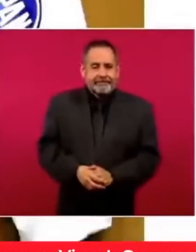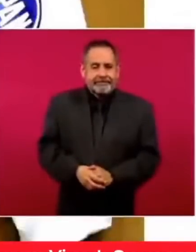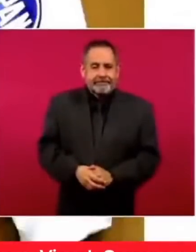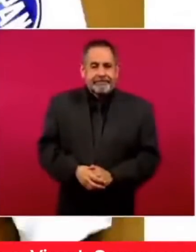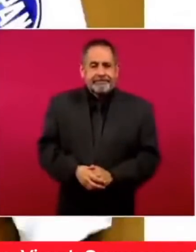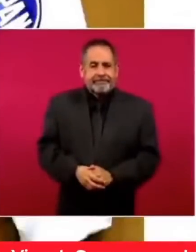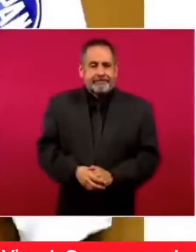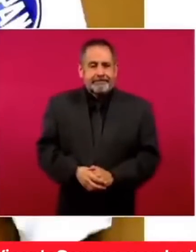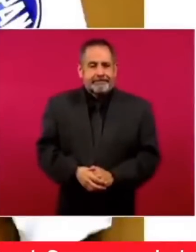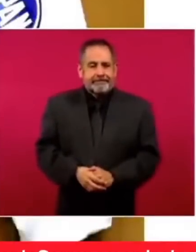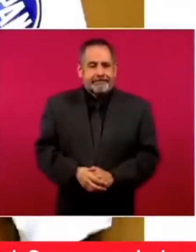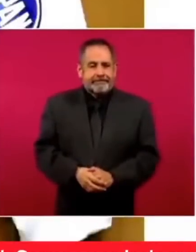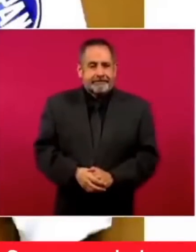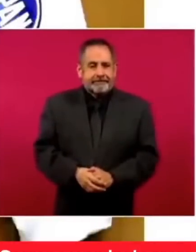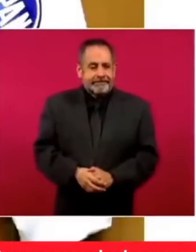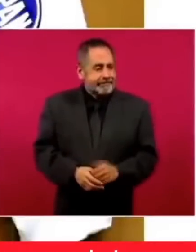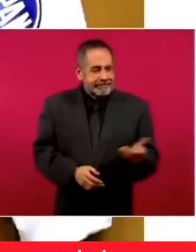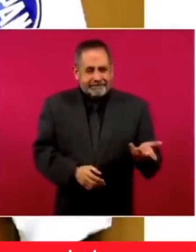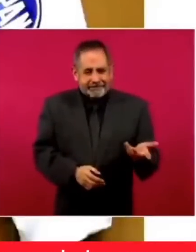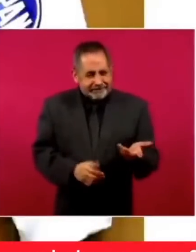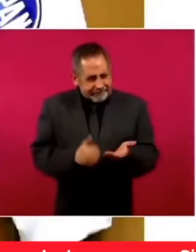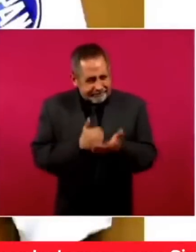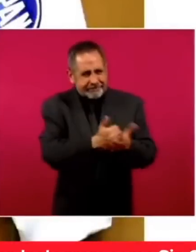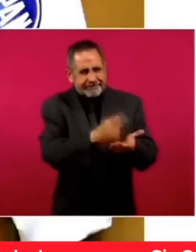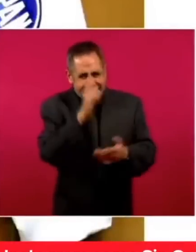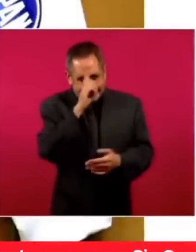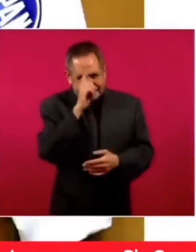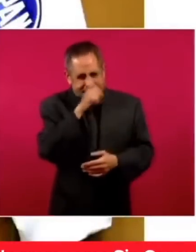no se dejan o sea,